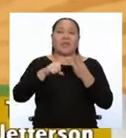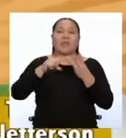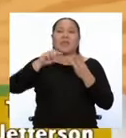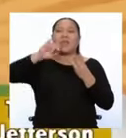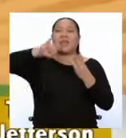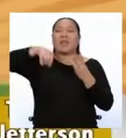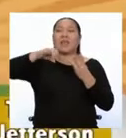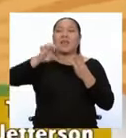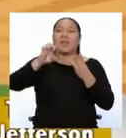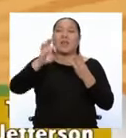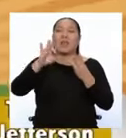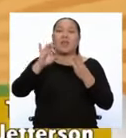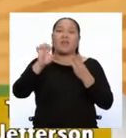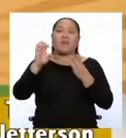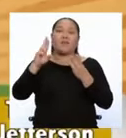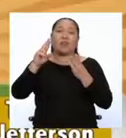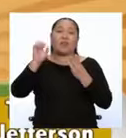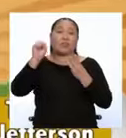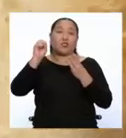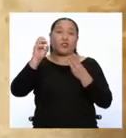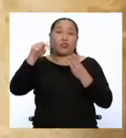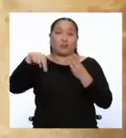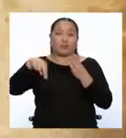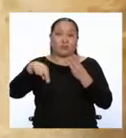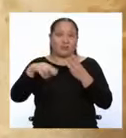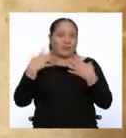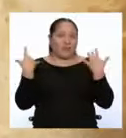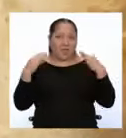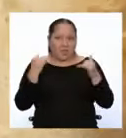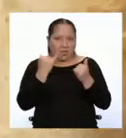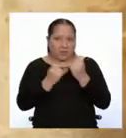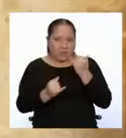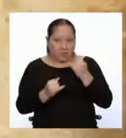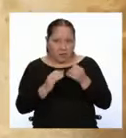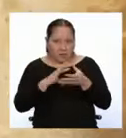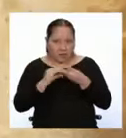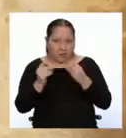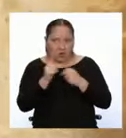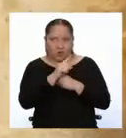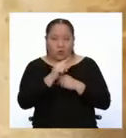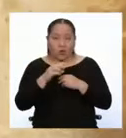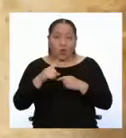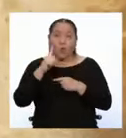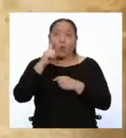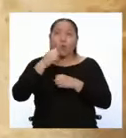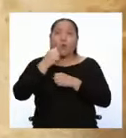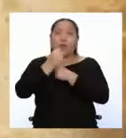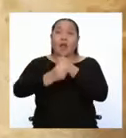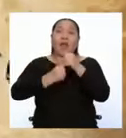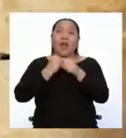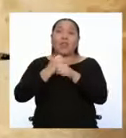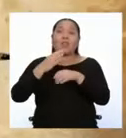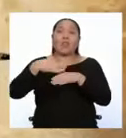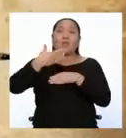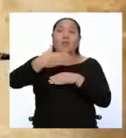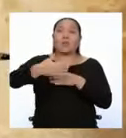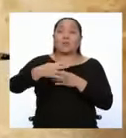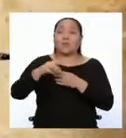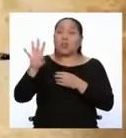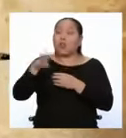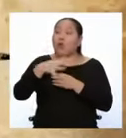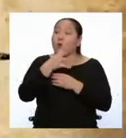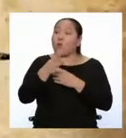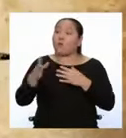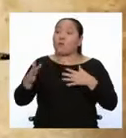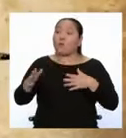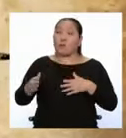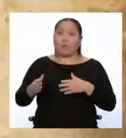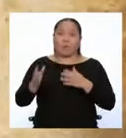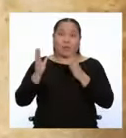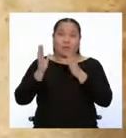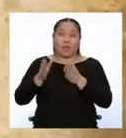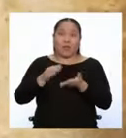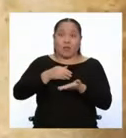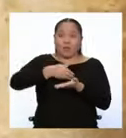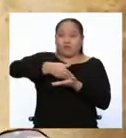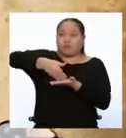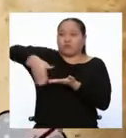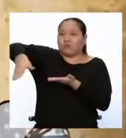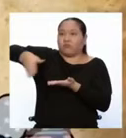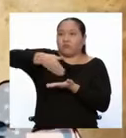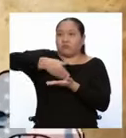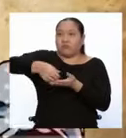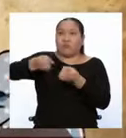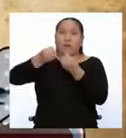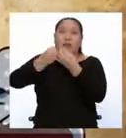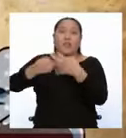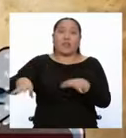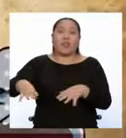Pero aquí no termina la historia. Al año siguiente, los británicos fueron desalojados de Boston, perdieron la ciudad de Nueva